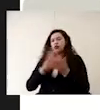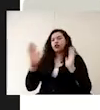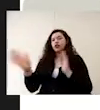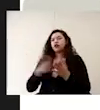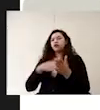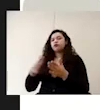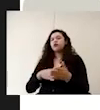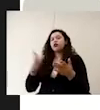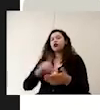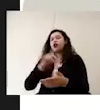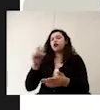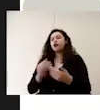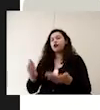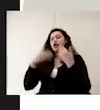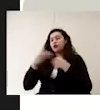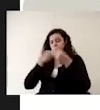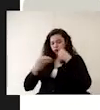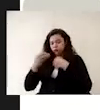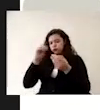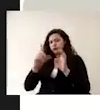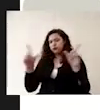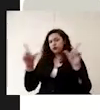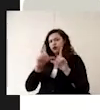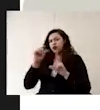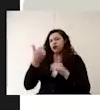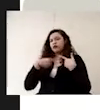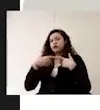y listos para comer de los que están crudos.